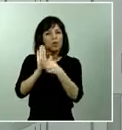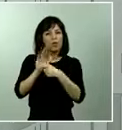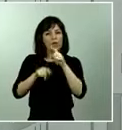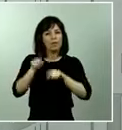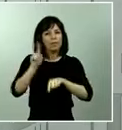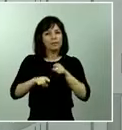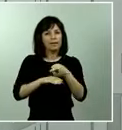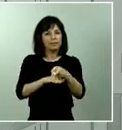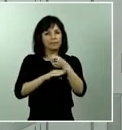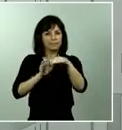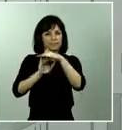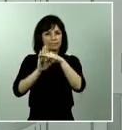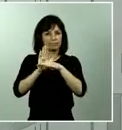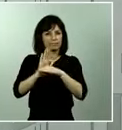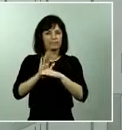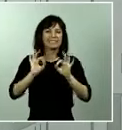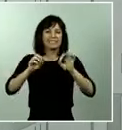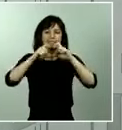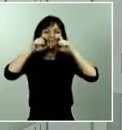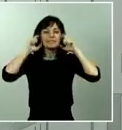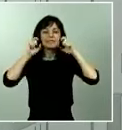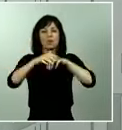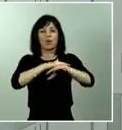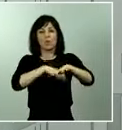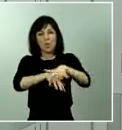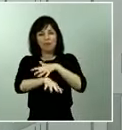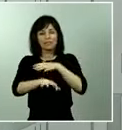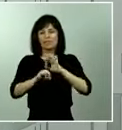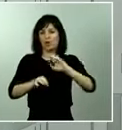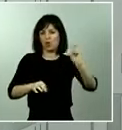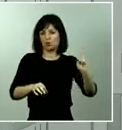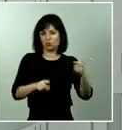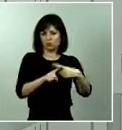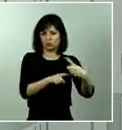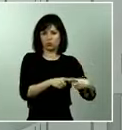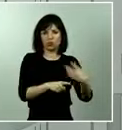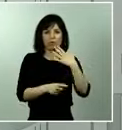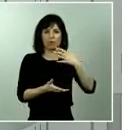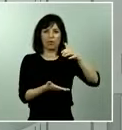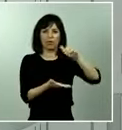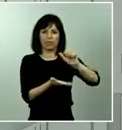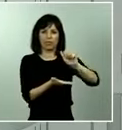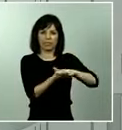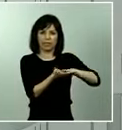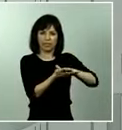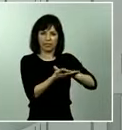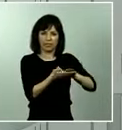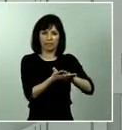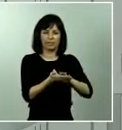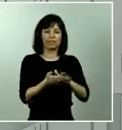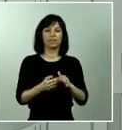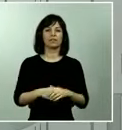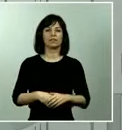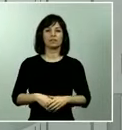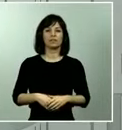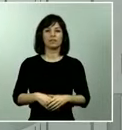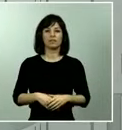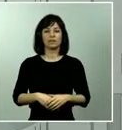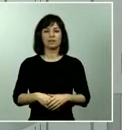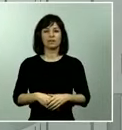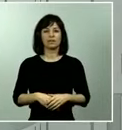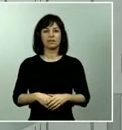especialmente mascarillas, guantes y otros productos como geles y soluciones hidroalcohólicas. La orden